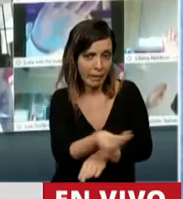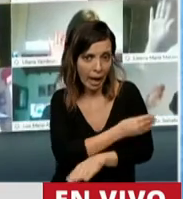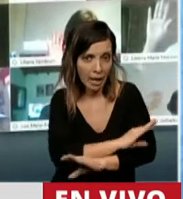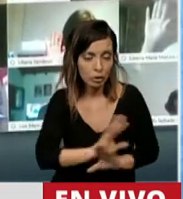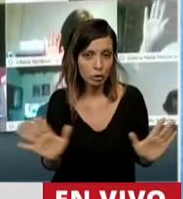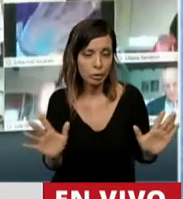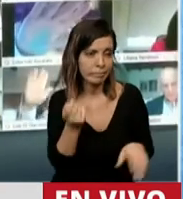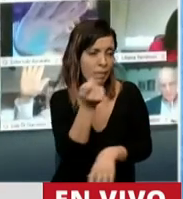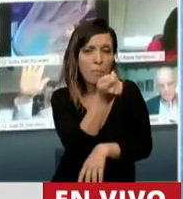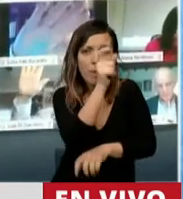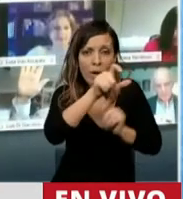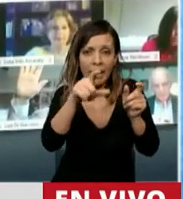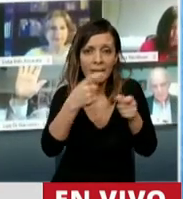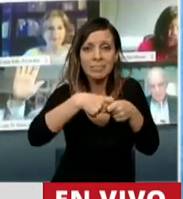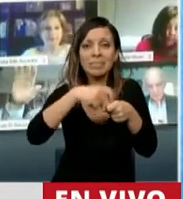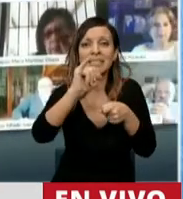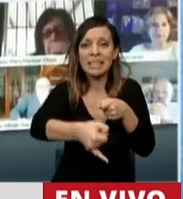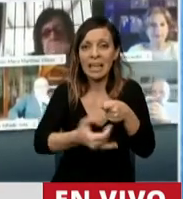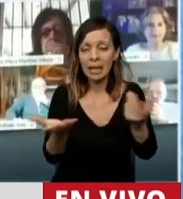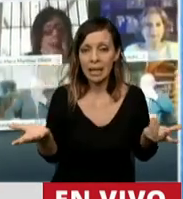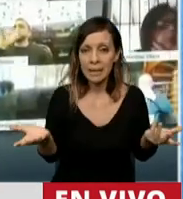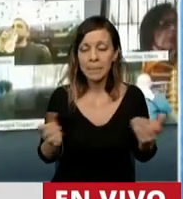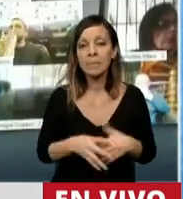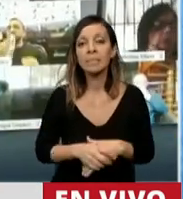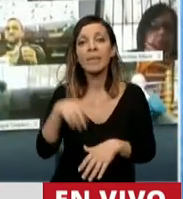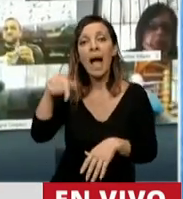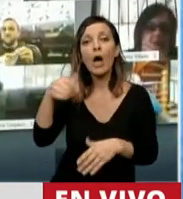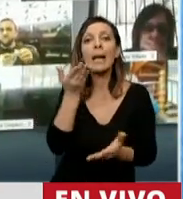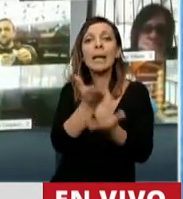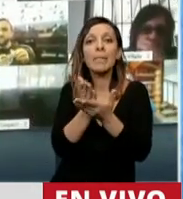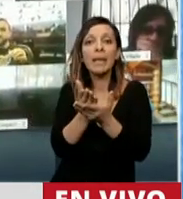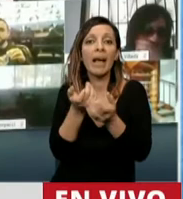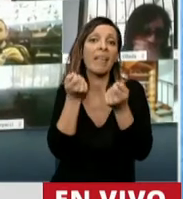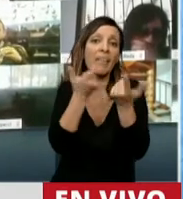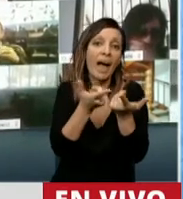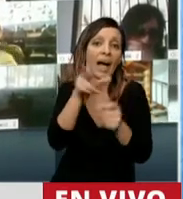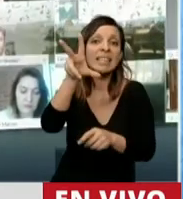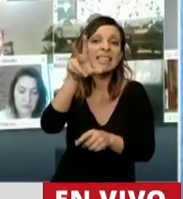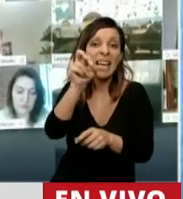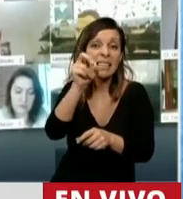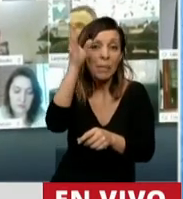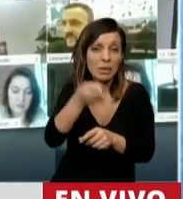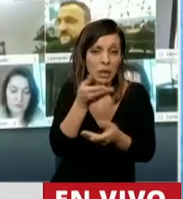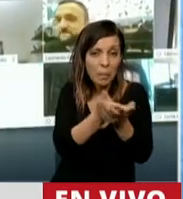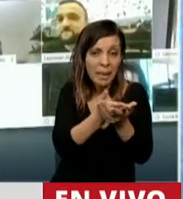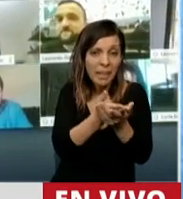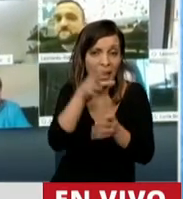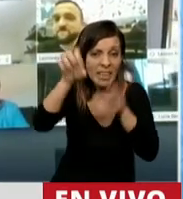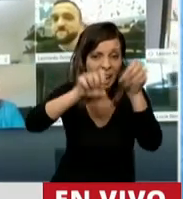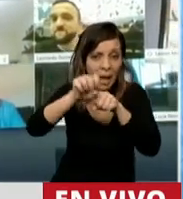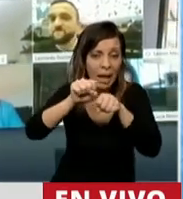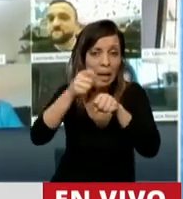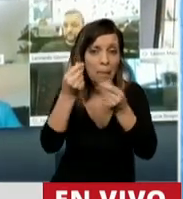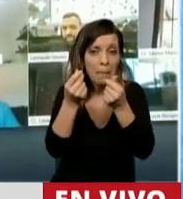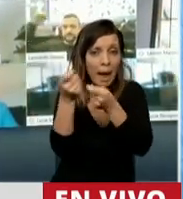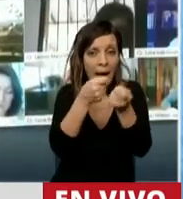Fueron muy pocos, escasos, lo que lo hicieron. Ahora se le pide un 30%, y además en un plazo